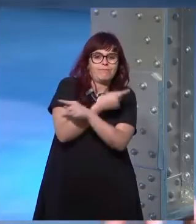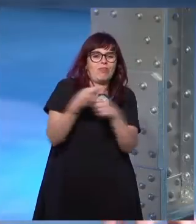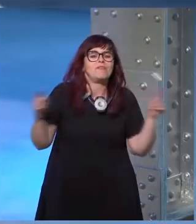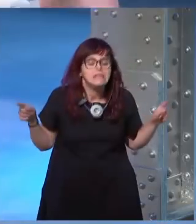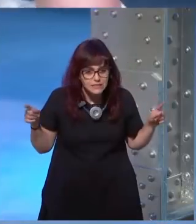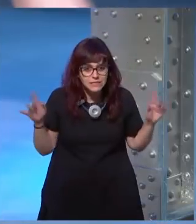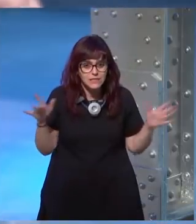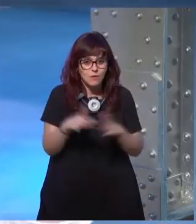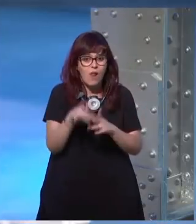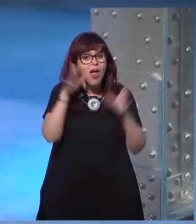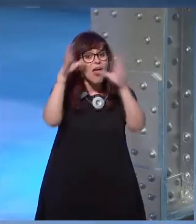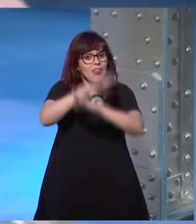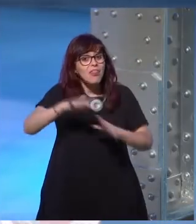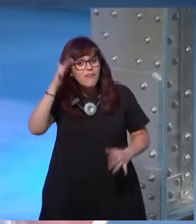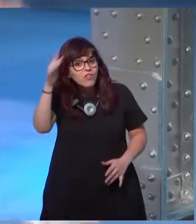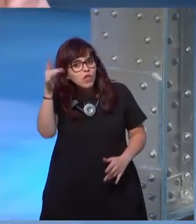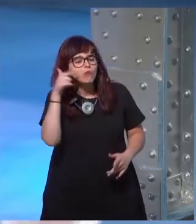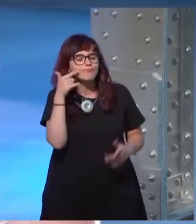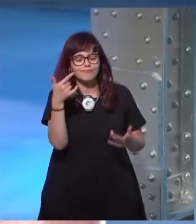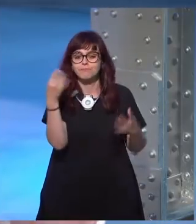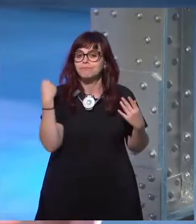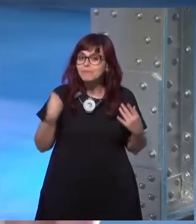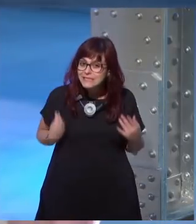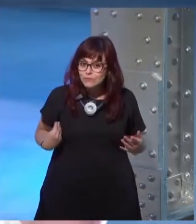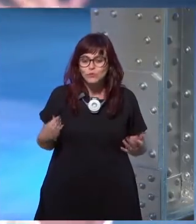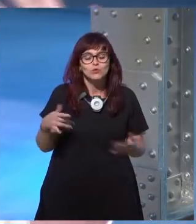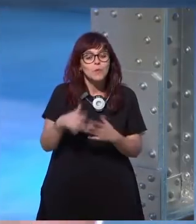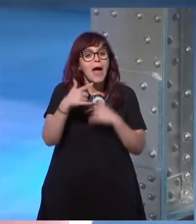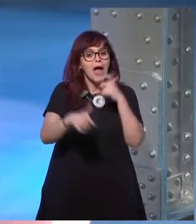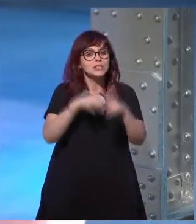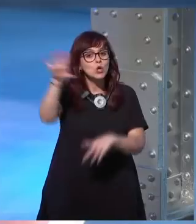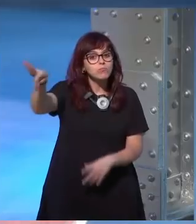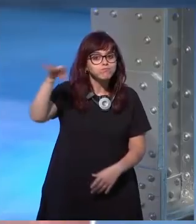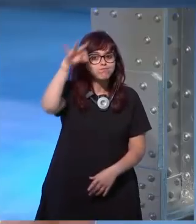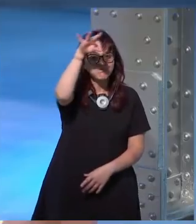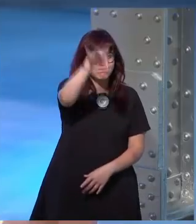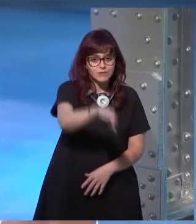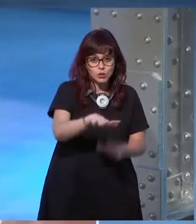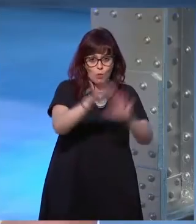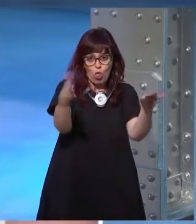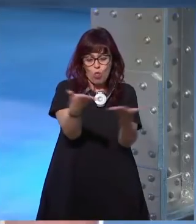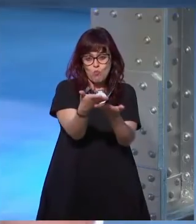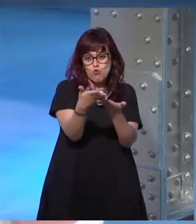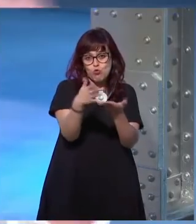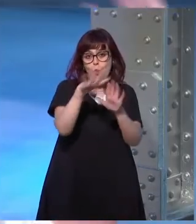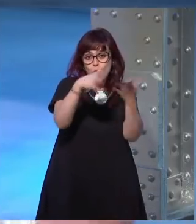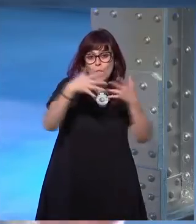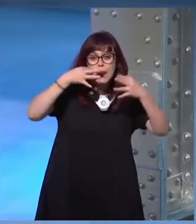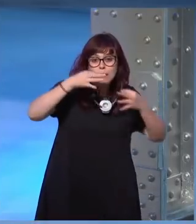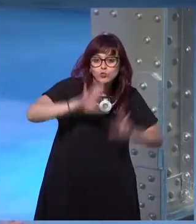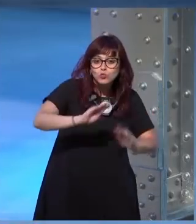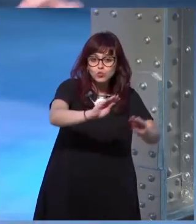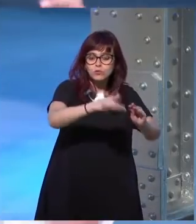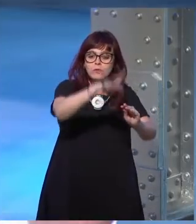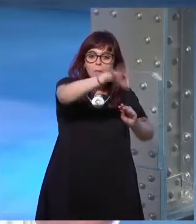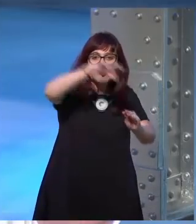y en el caso de la ciencia ficción estás haciendo precisamente eso coges a alguien lo sacas de su realidad y